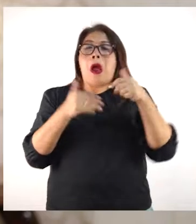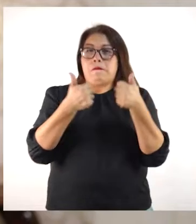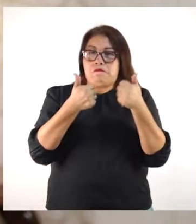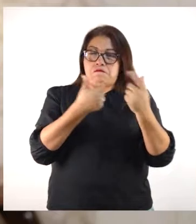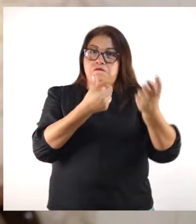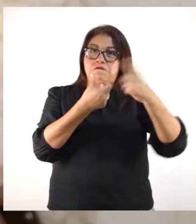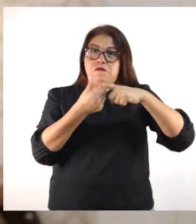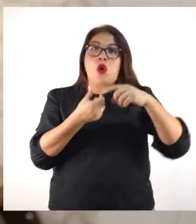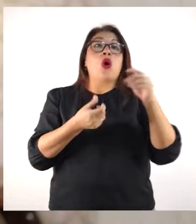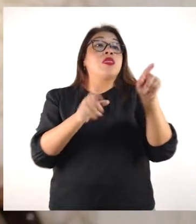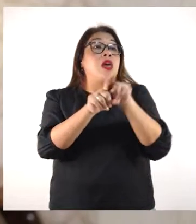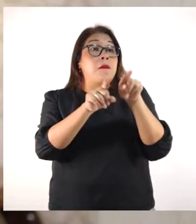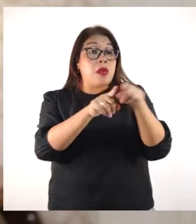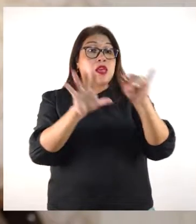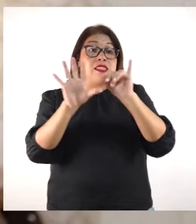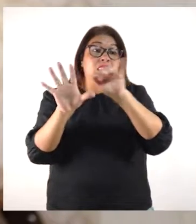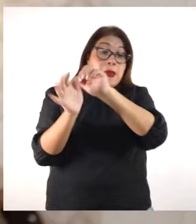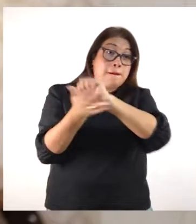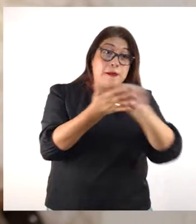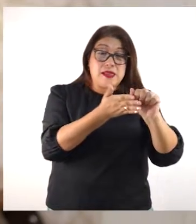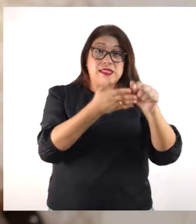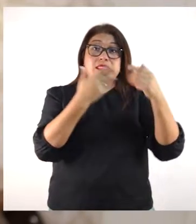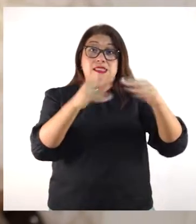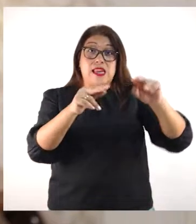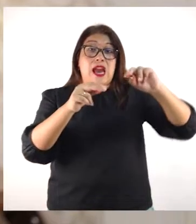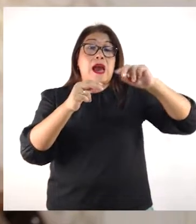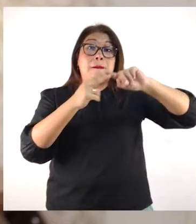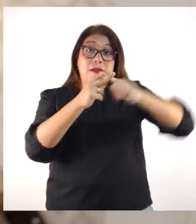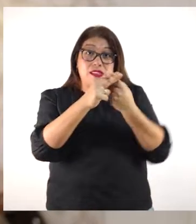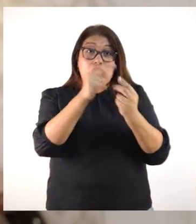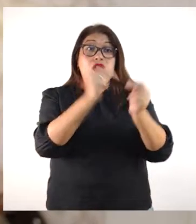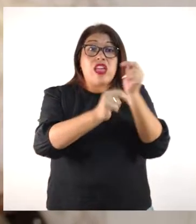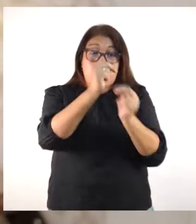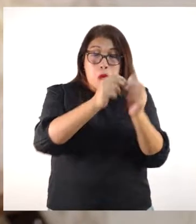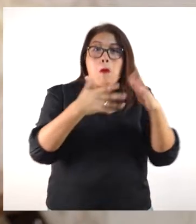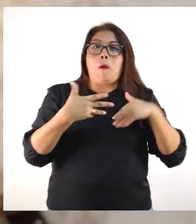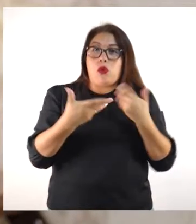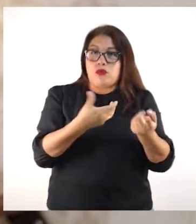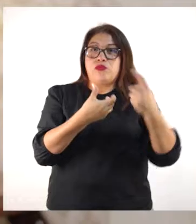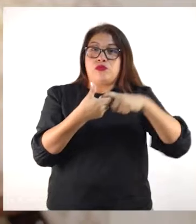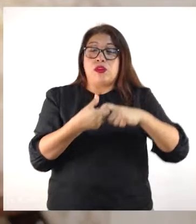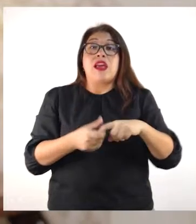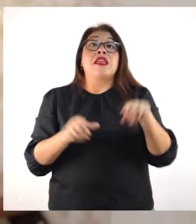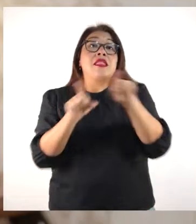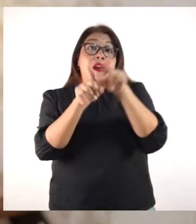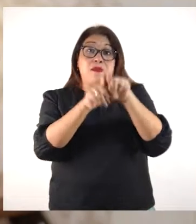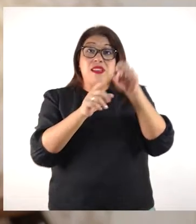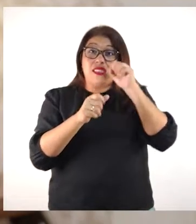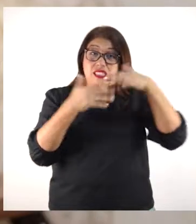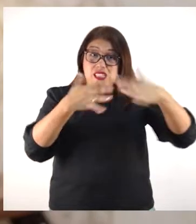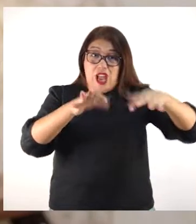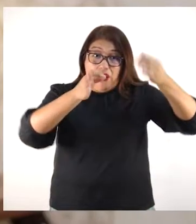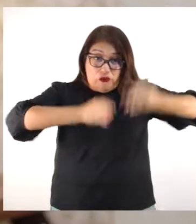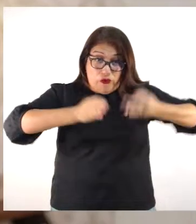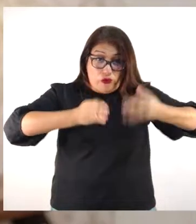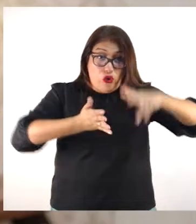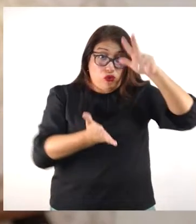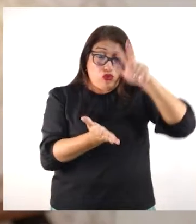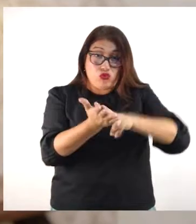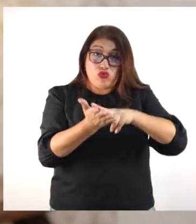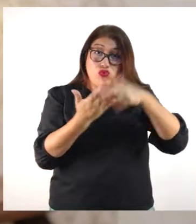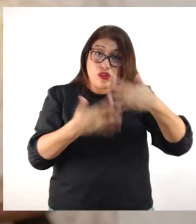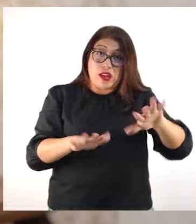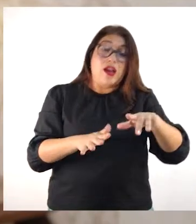Que tengan un emprendimiento funcionando mínimo seis meses. Si están ya formalizados, que tengan el RUC